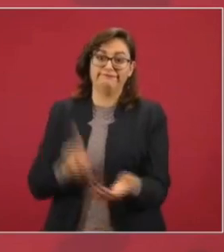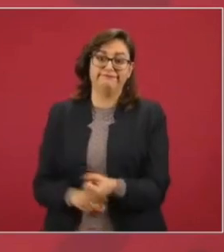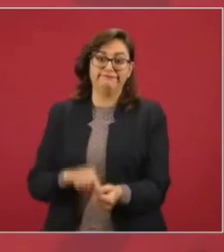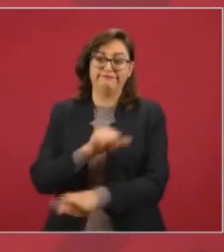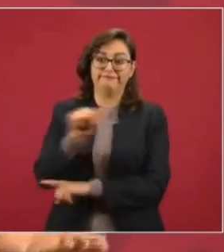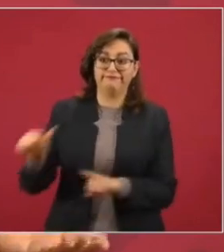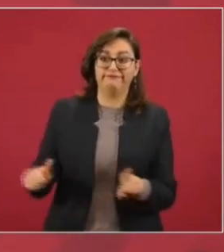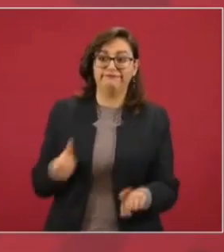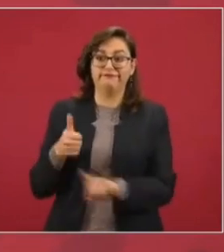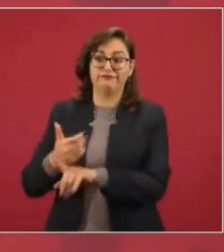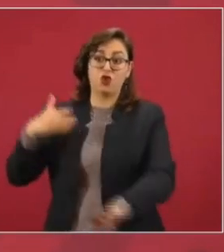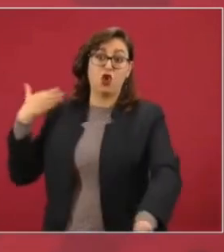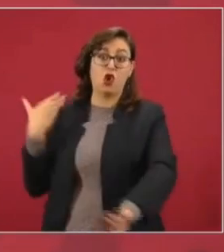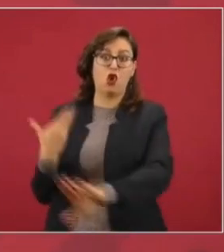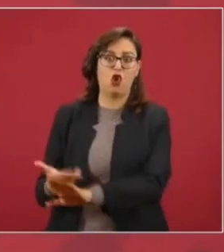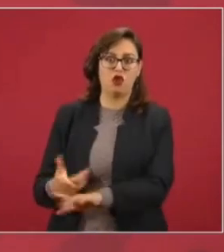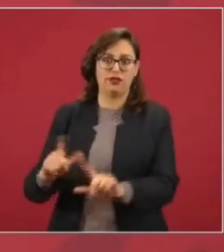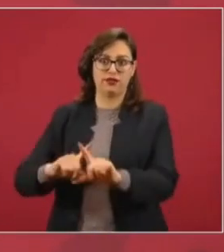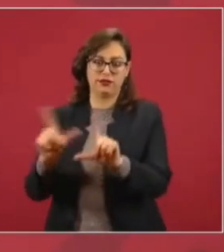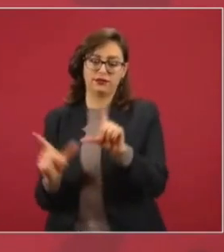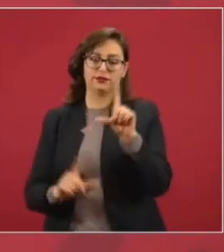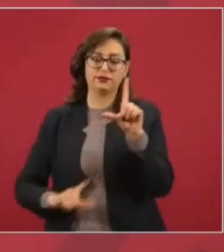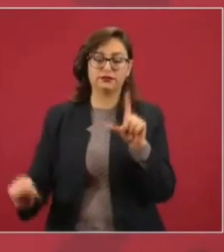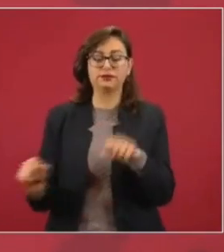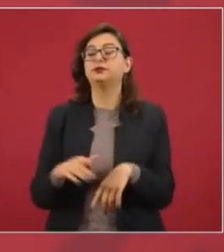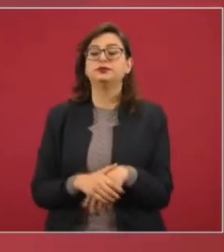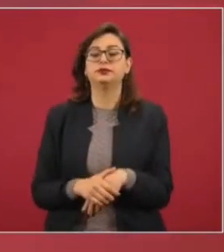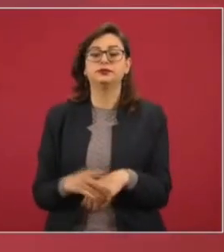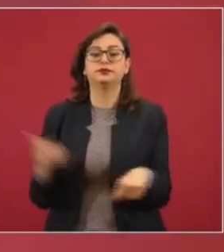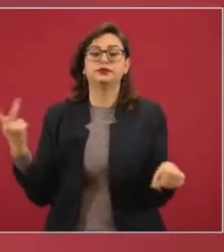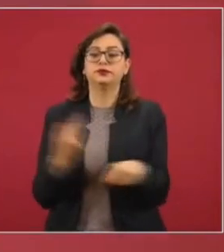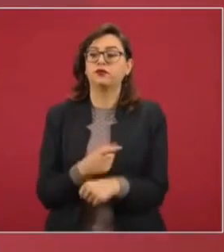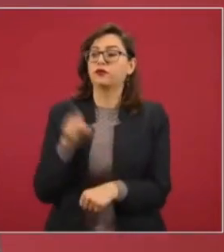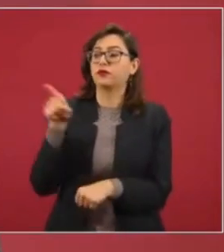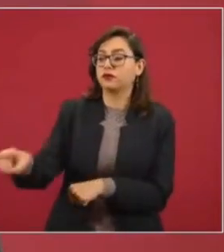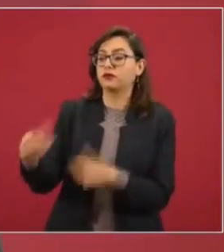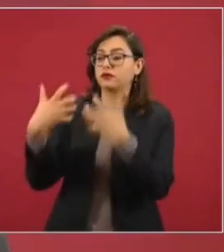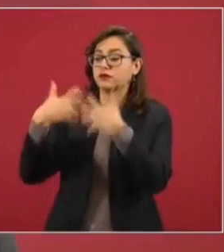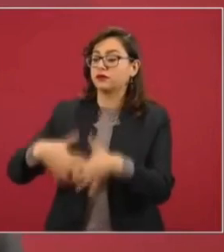Y entonces, la planta que valía